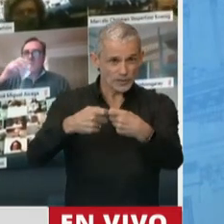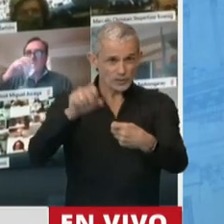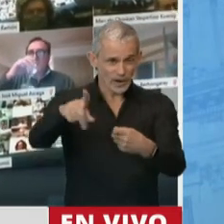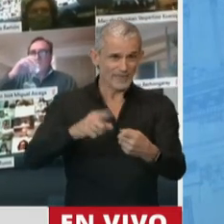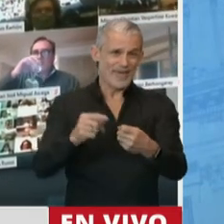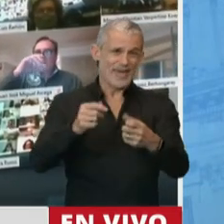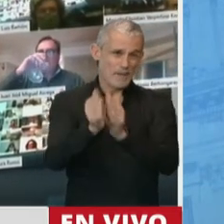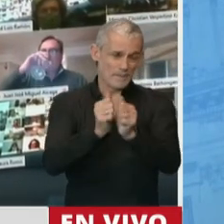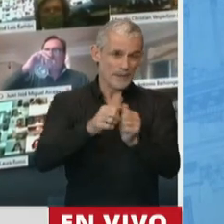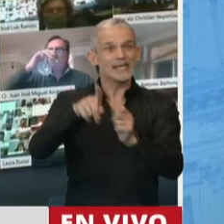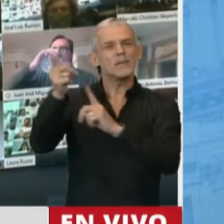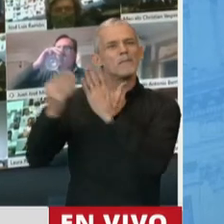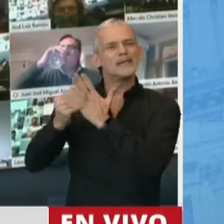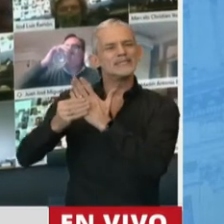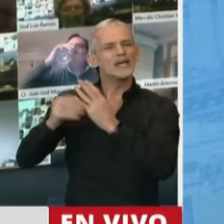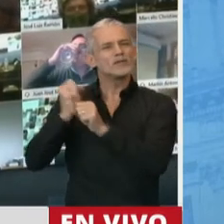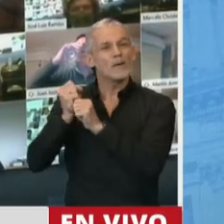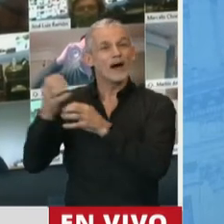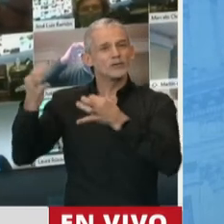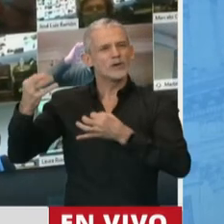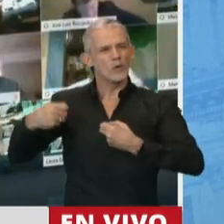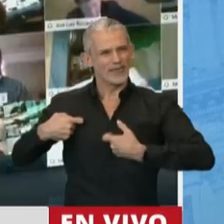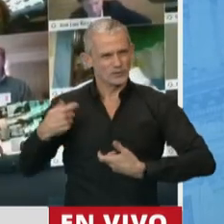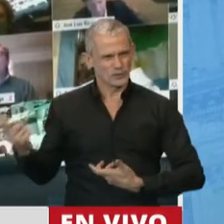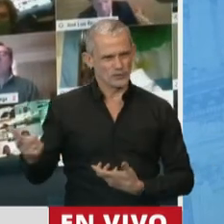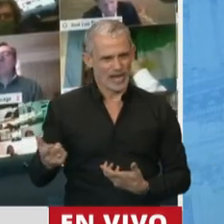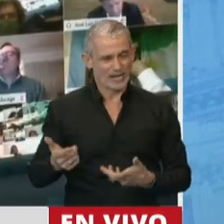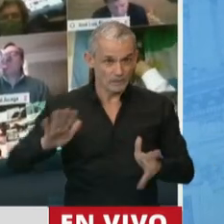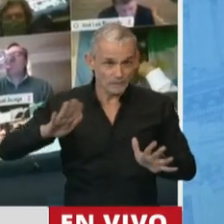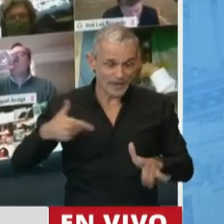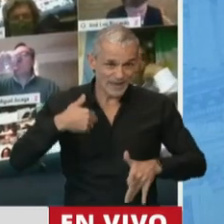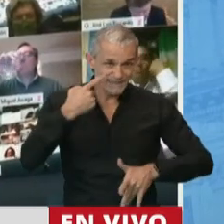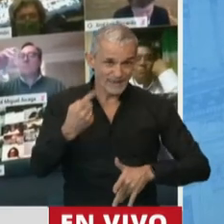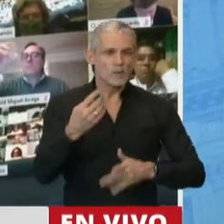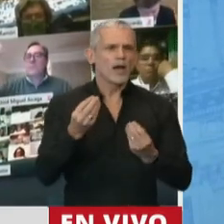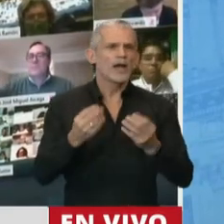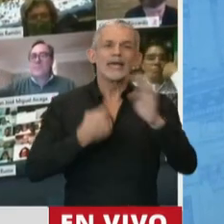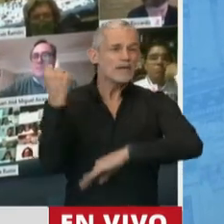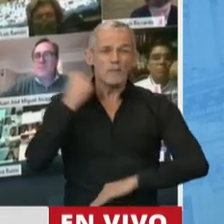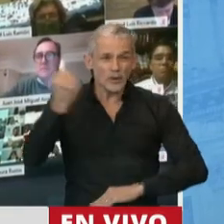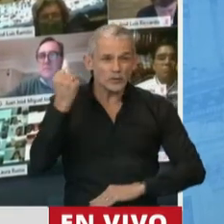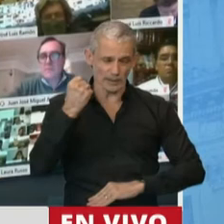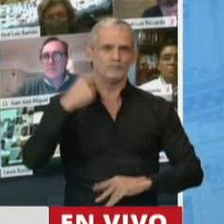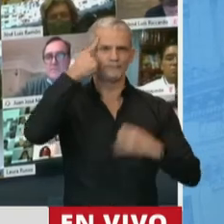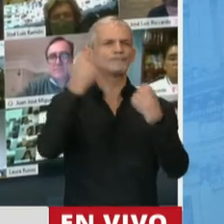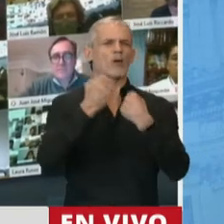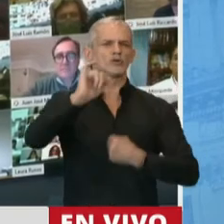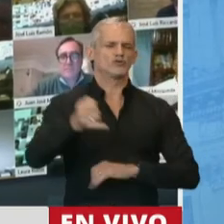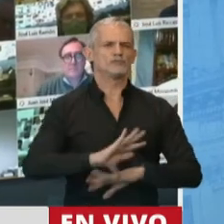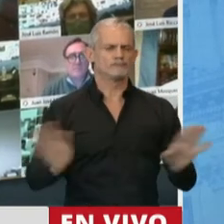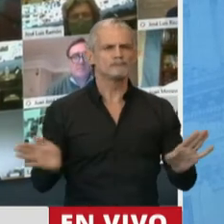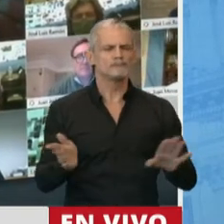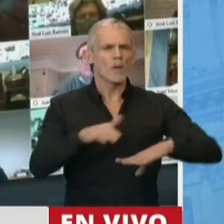el Ministerio de Trabajo y Seguridad Social. Entonces advertimos que en esto, en lo esencial, nosotros estábamos de acuerdo en cuanto a los